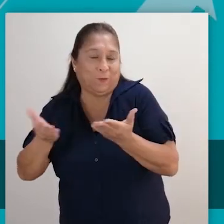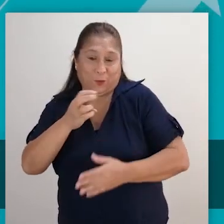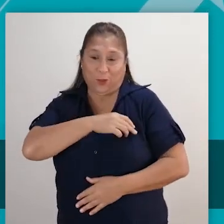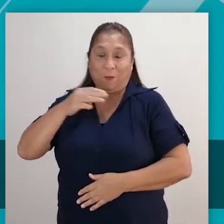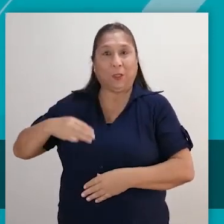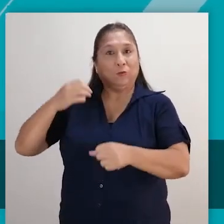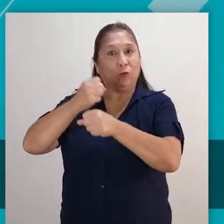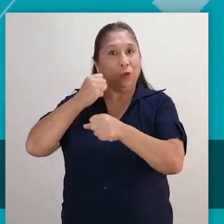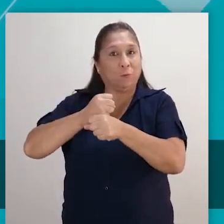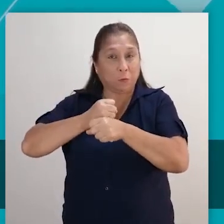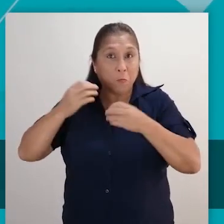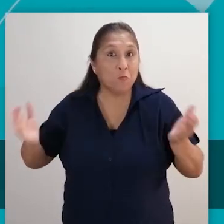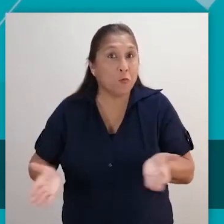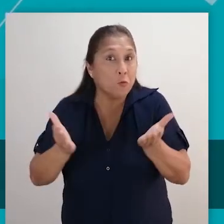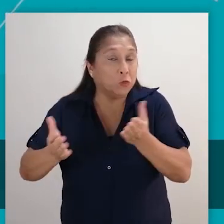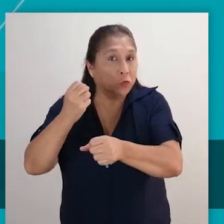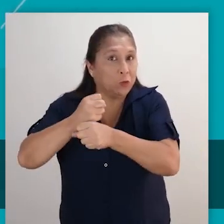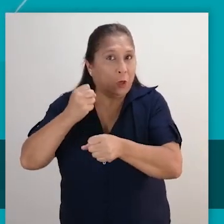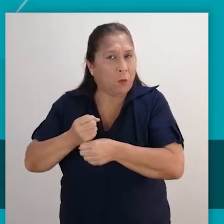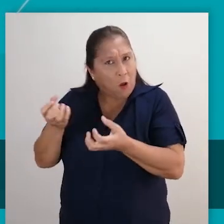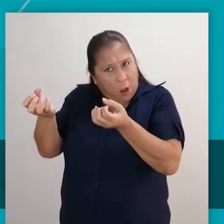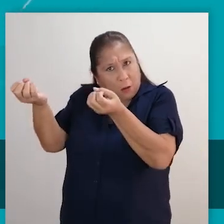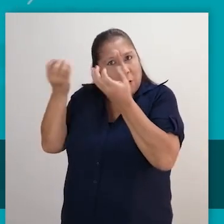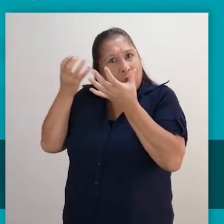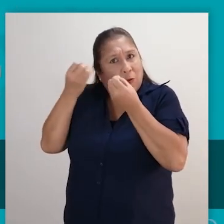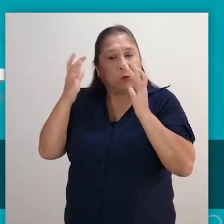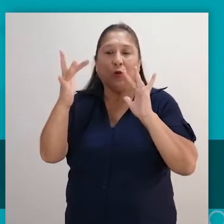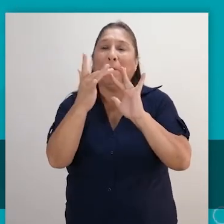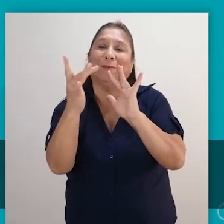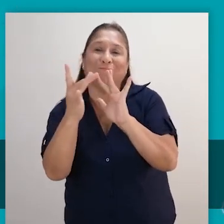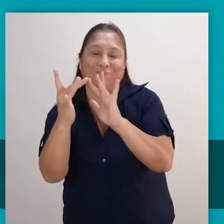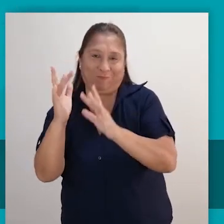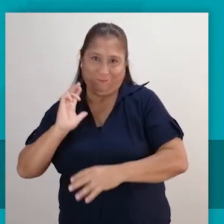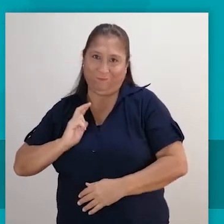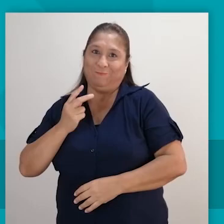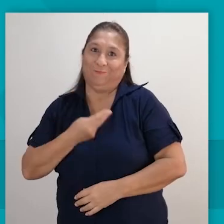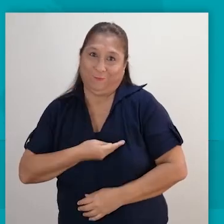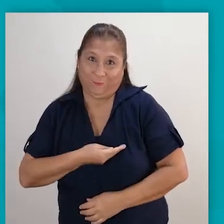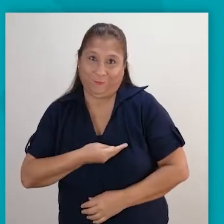trabajo y promoción del empleo e información para contactarse con nosotros